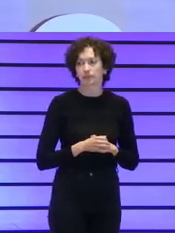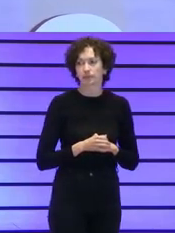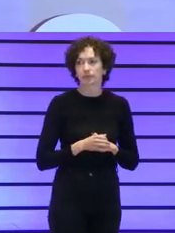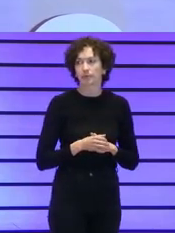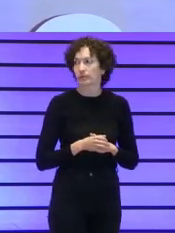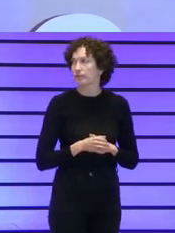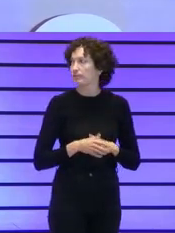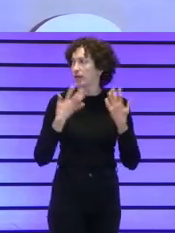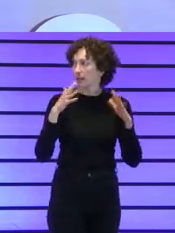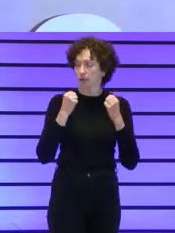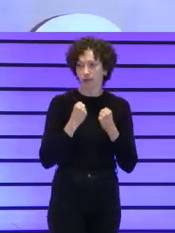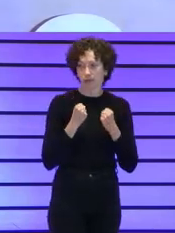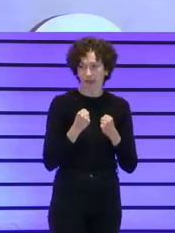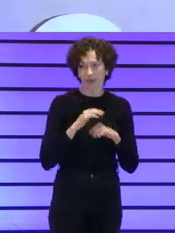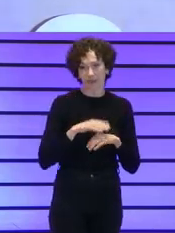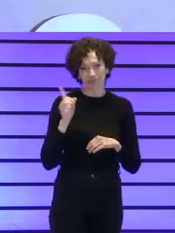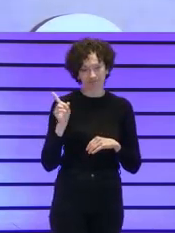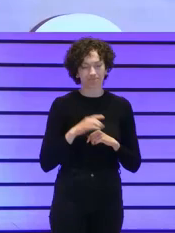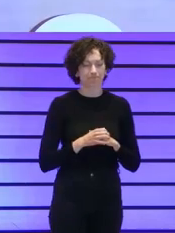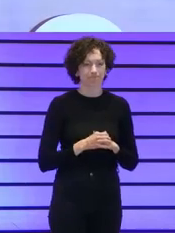fuerte aplauso para Vanessa gracias